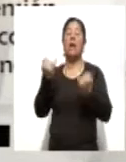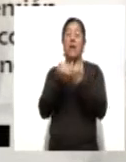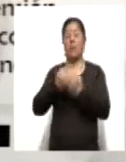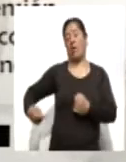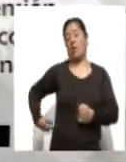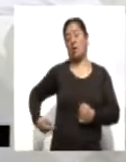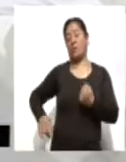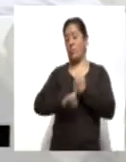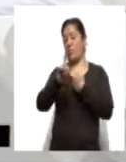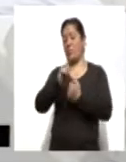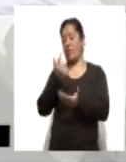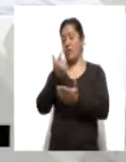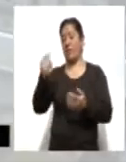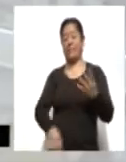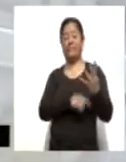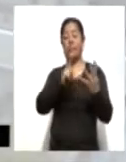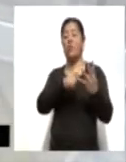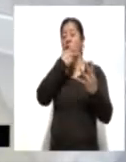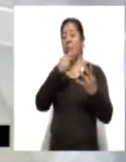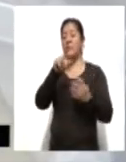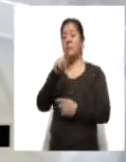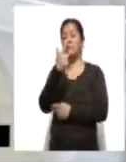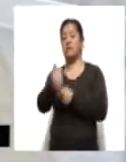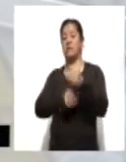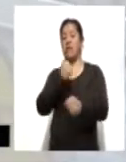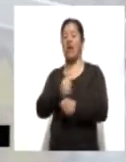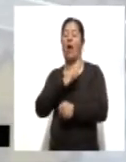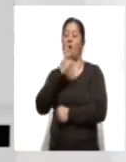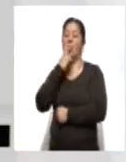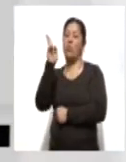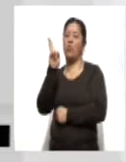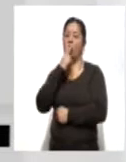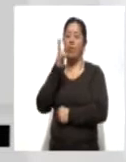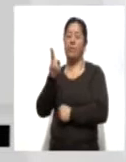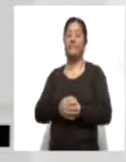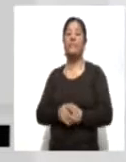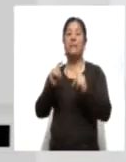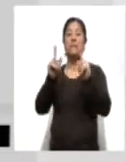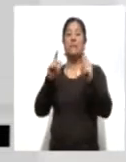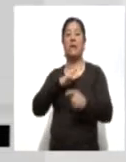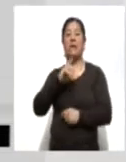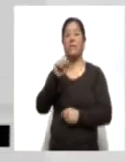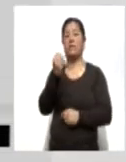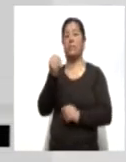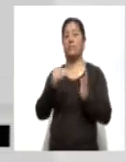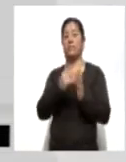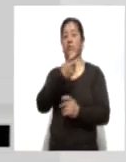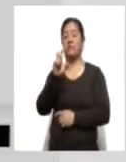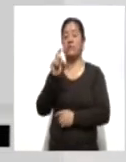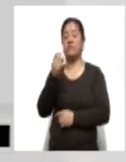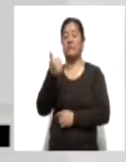renal crónica y un hombre de 77 años de edad que padecía tabaquismo. El estado registra hasta este momento 29